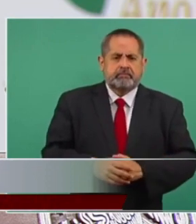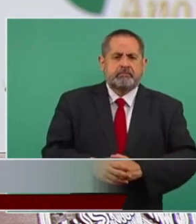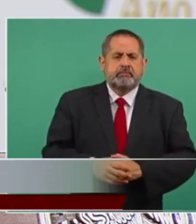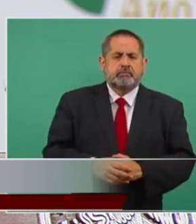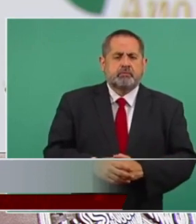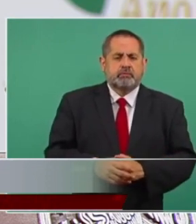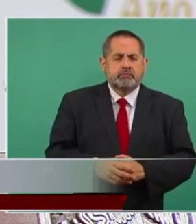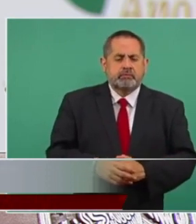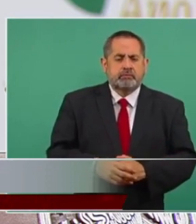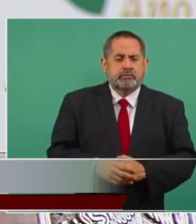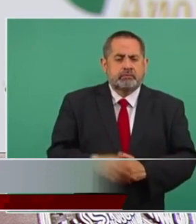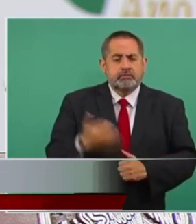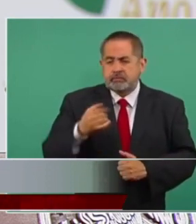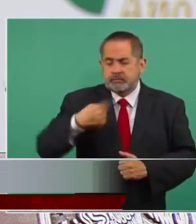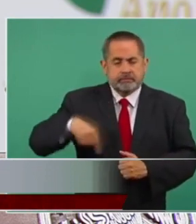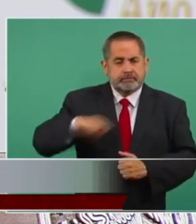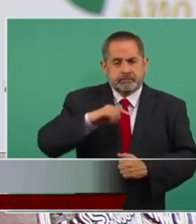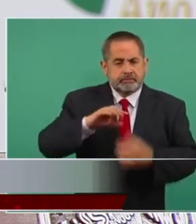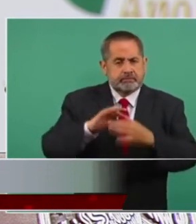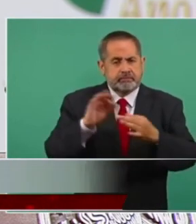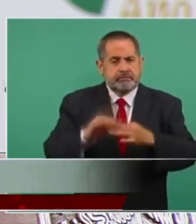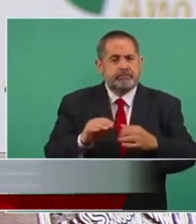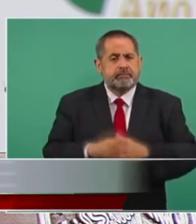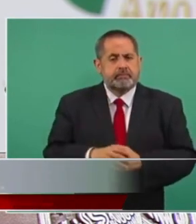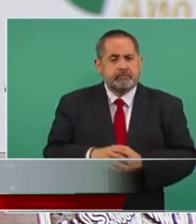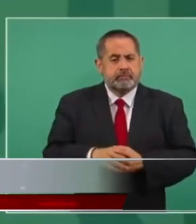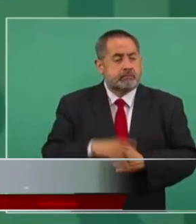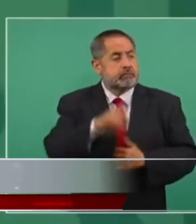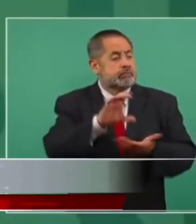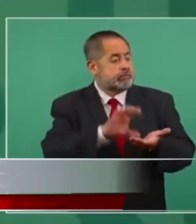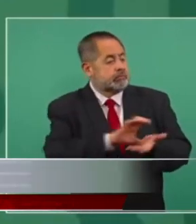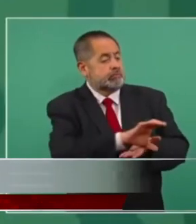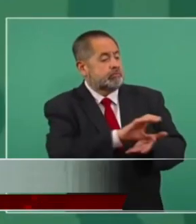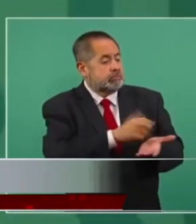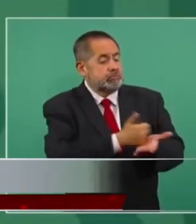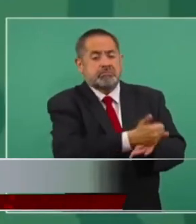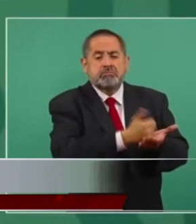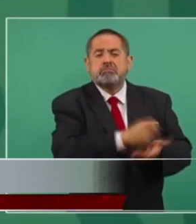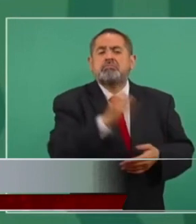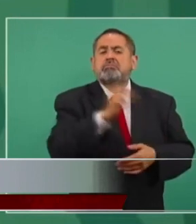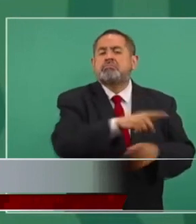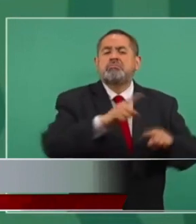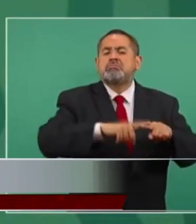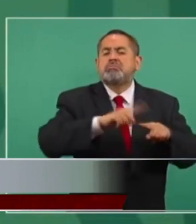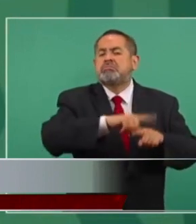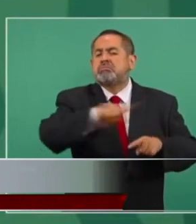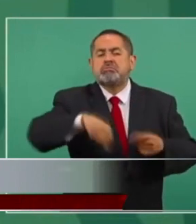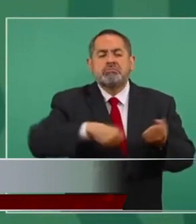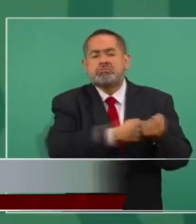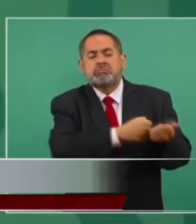y reciben también apoyo de